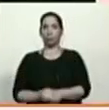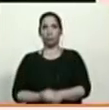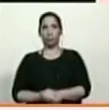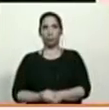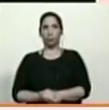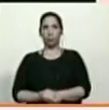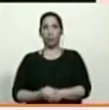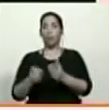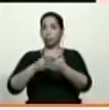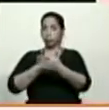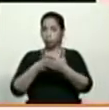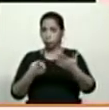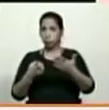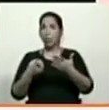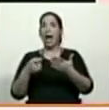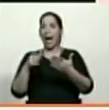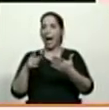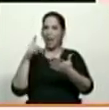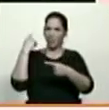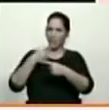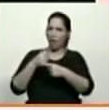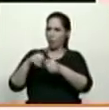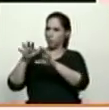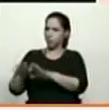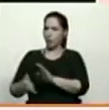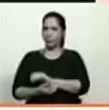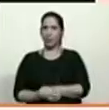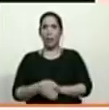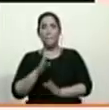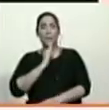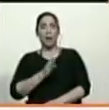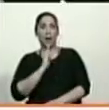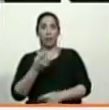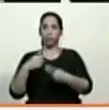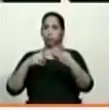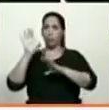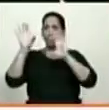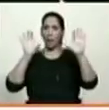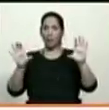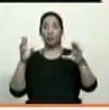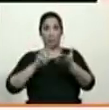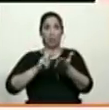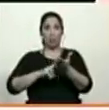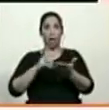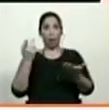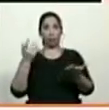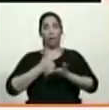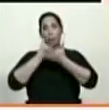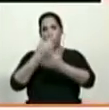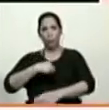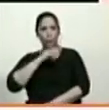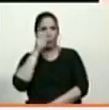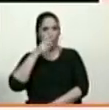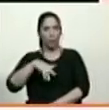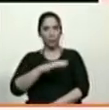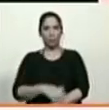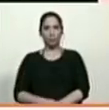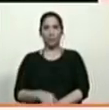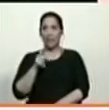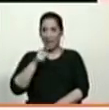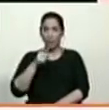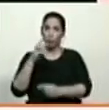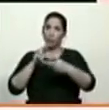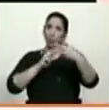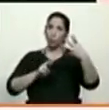tenemos en cuentas bancarias en distintos países del mundo, si de verdad se tratara de ayudar a nuestro pueblo. Porque esos